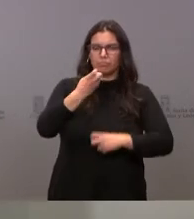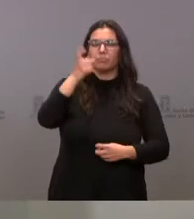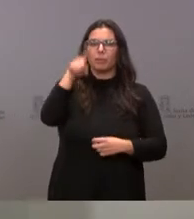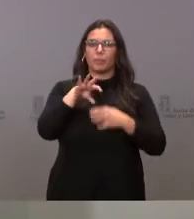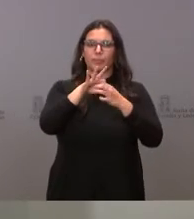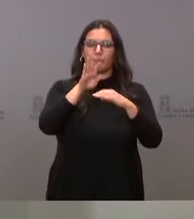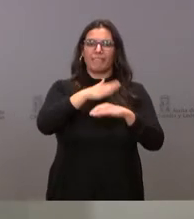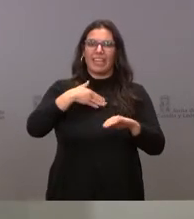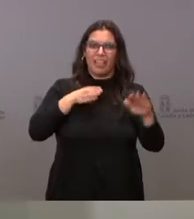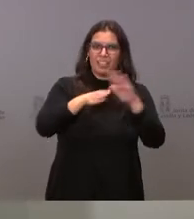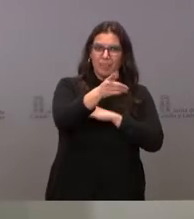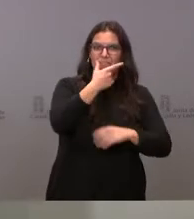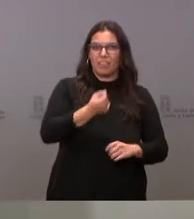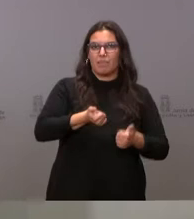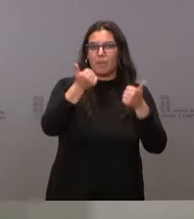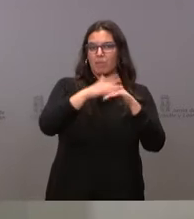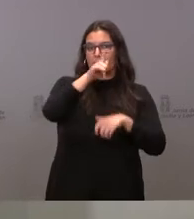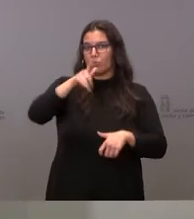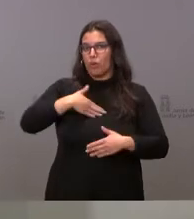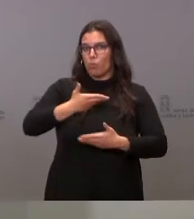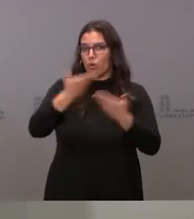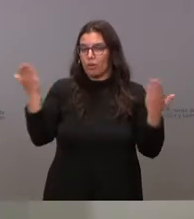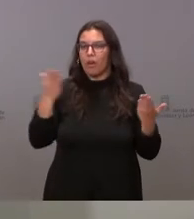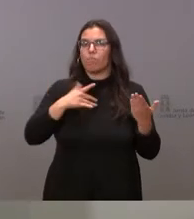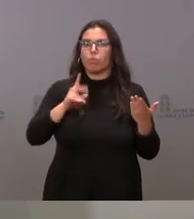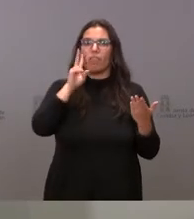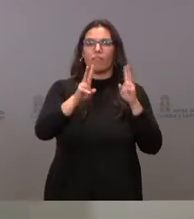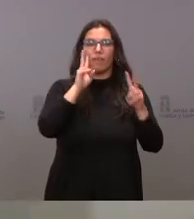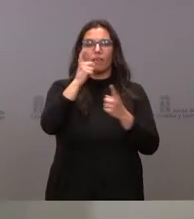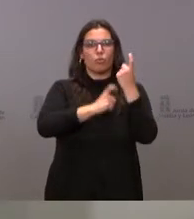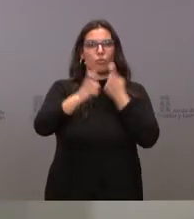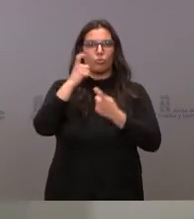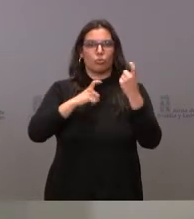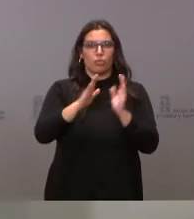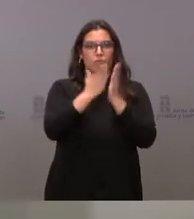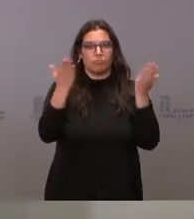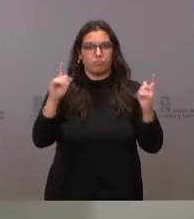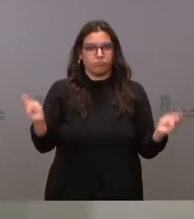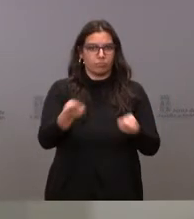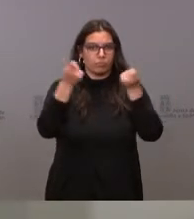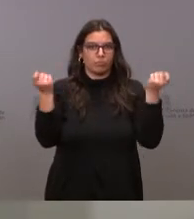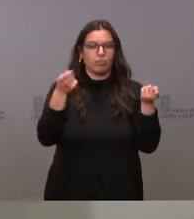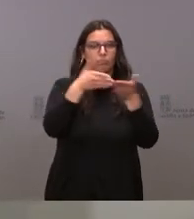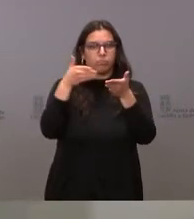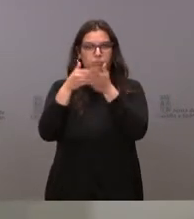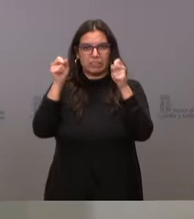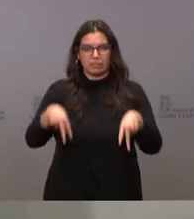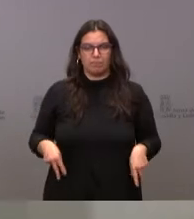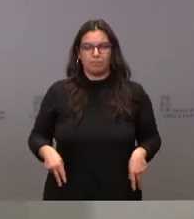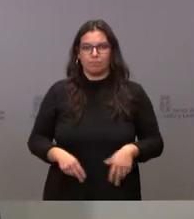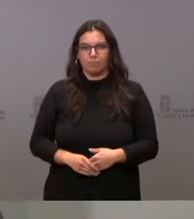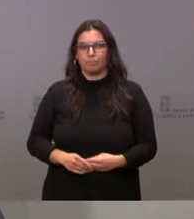accesibilidad para facilitar a cualquier persona que pueda consultar esta publicación sin encontrarse con barreras.